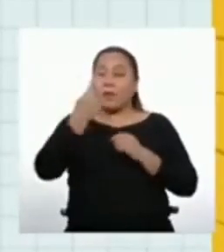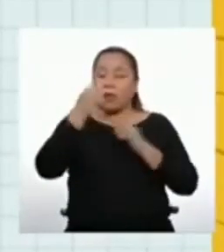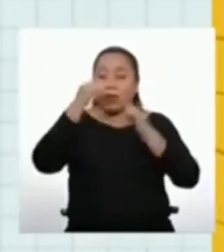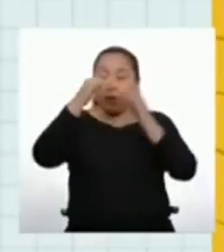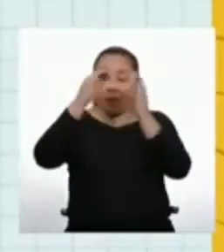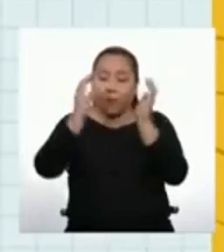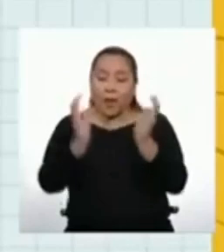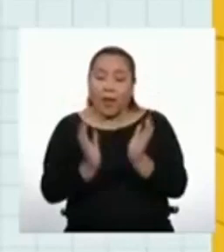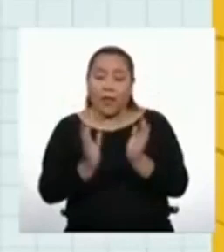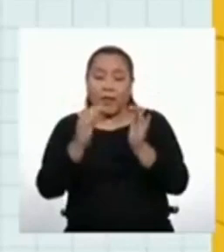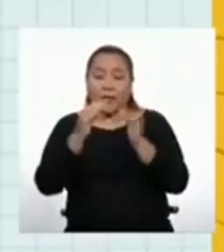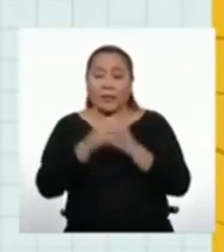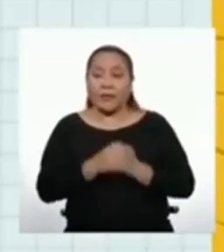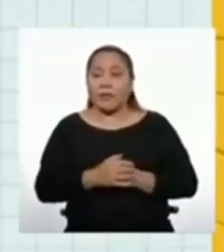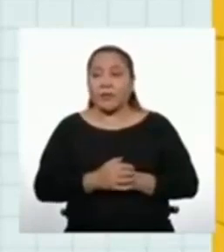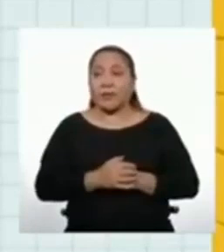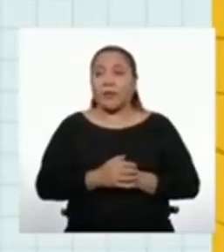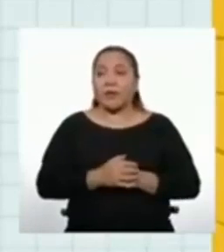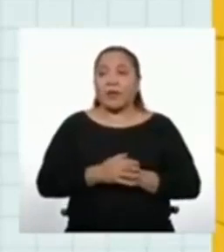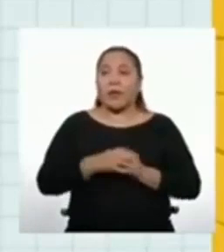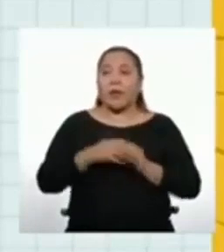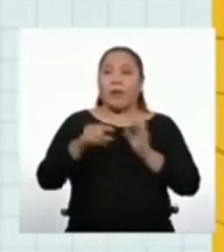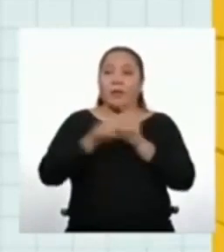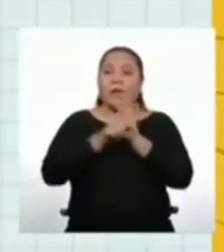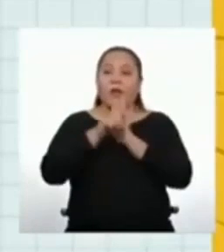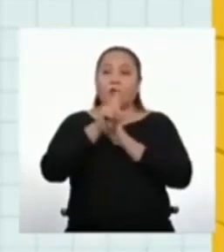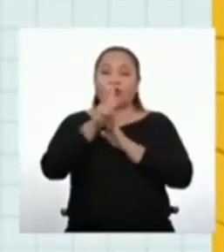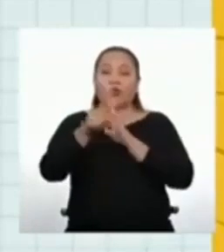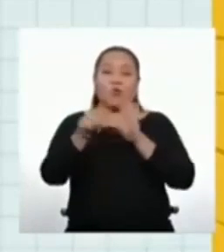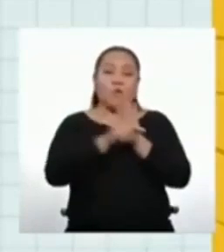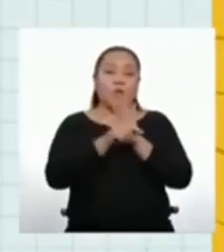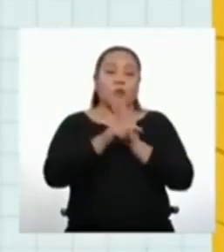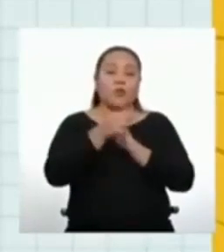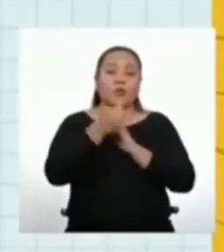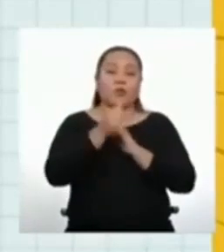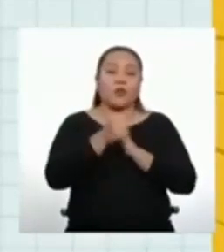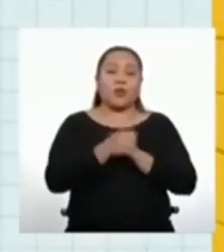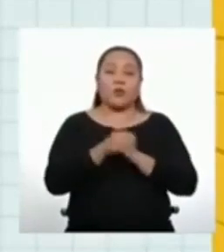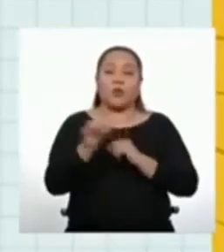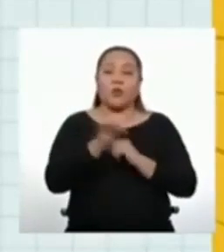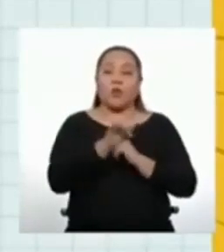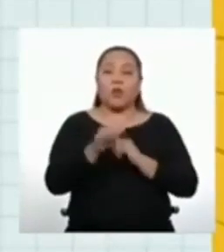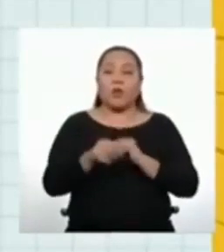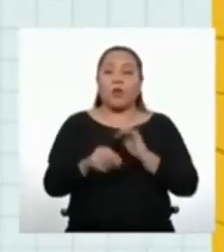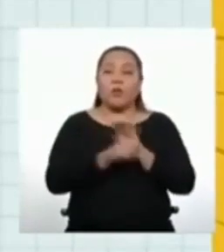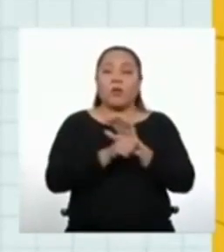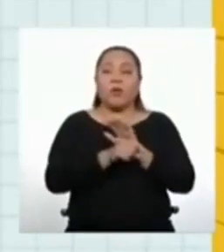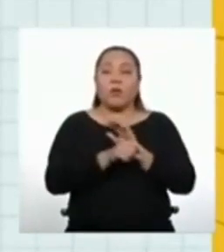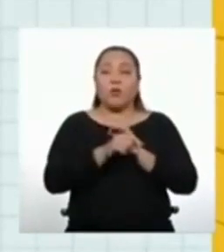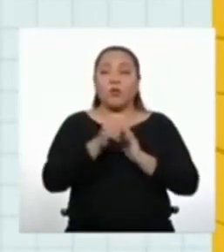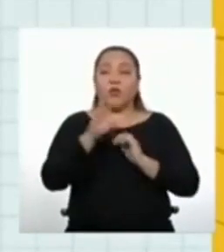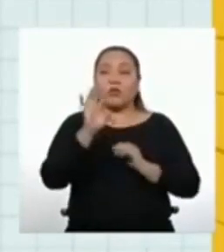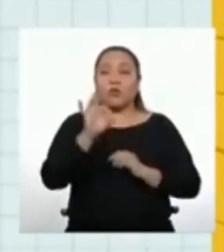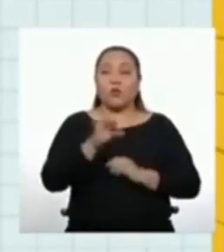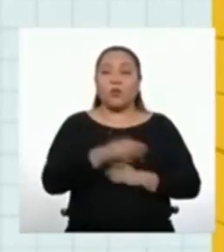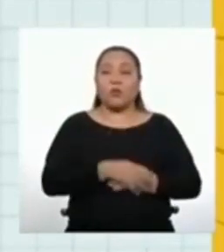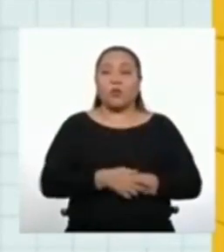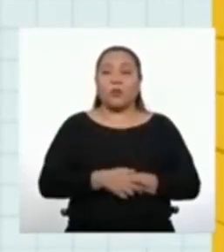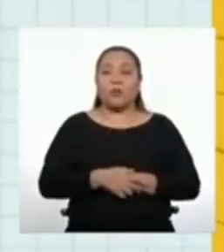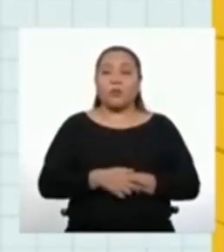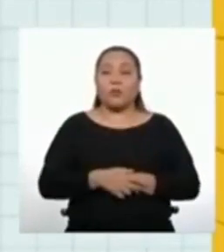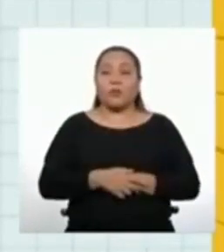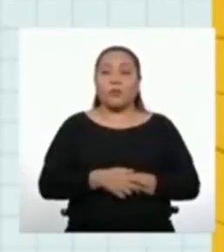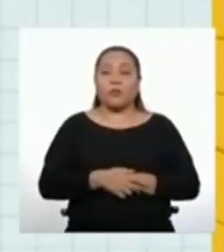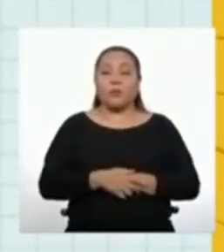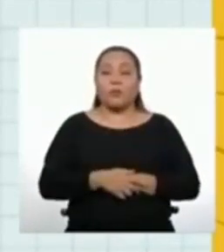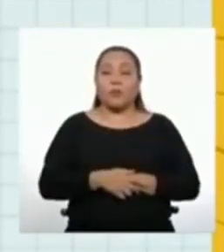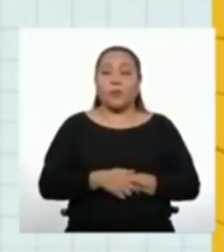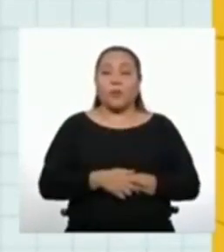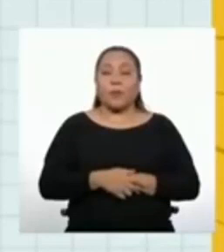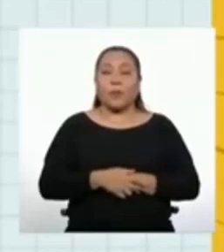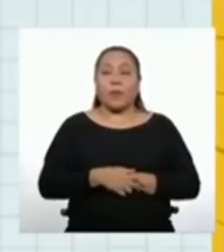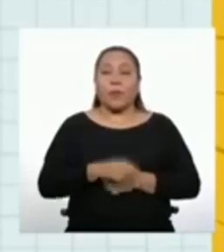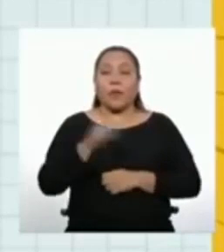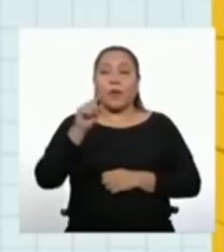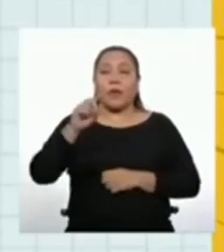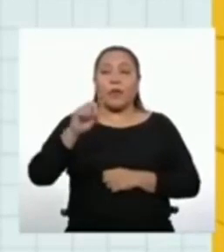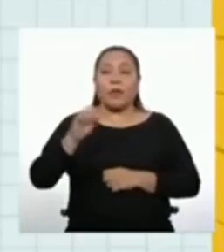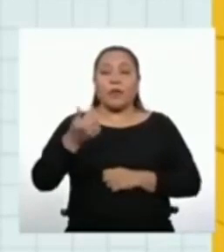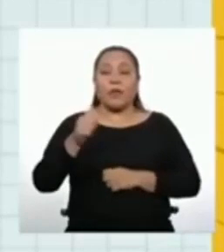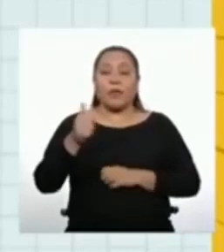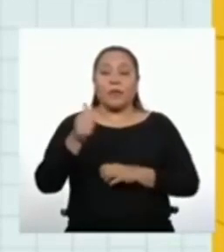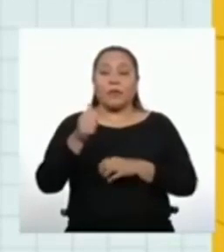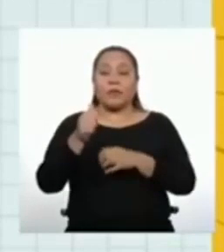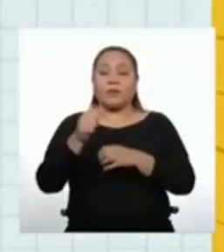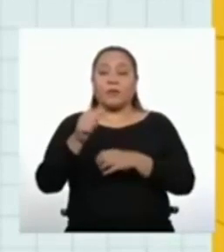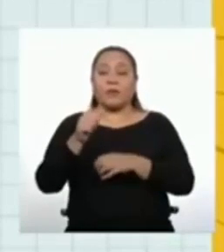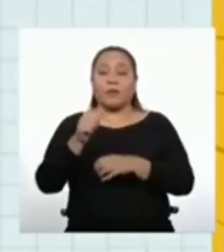Así que si le restamos 1 a 10, nos quedará 9. El décimo término es igual a 20